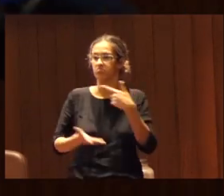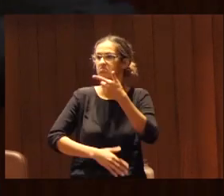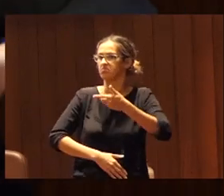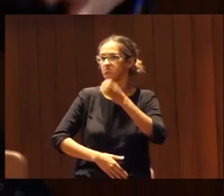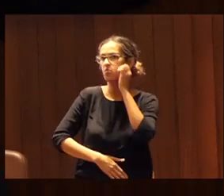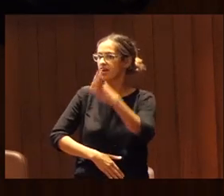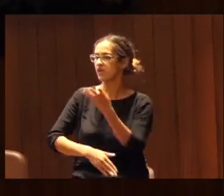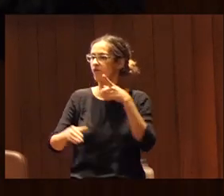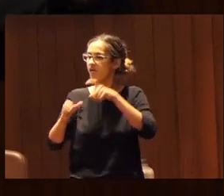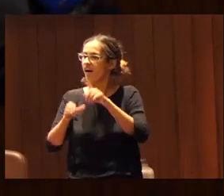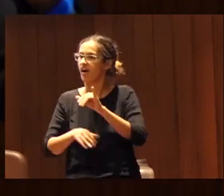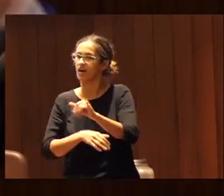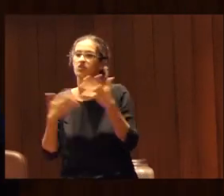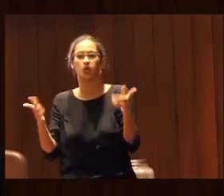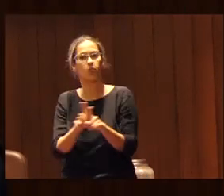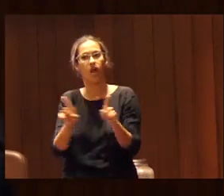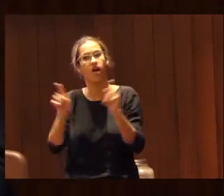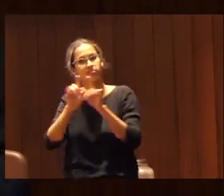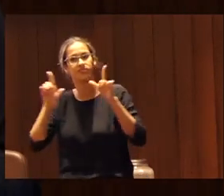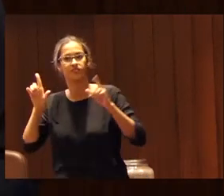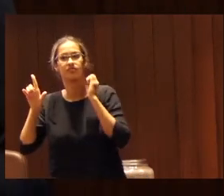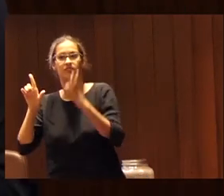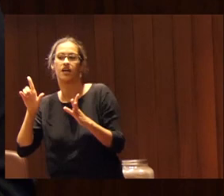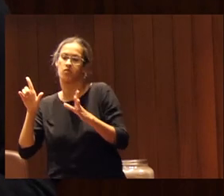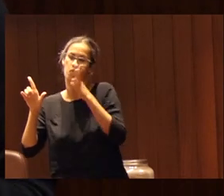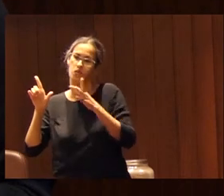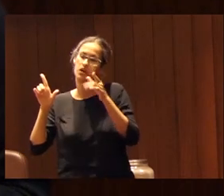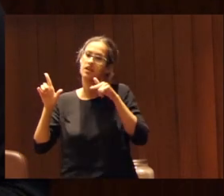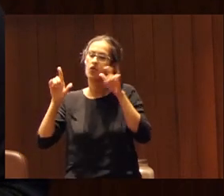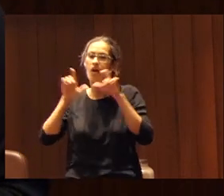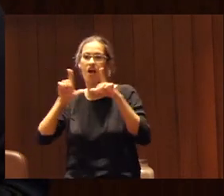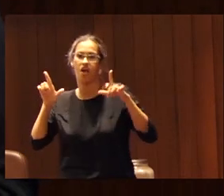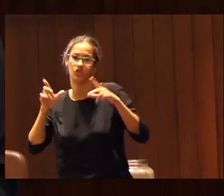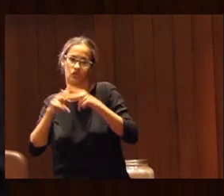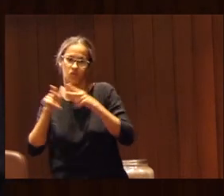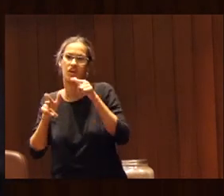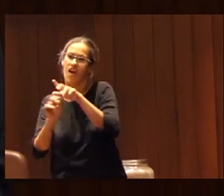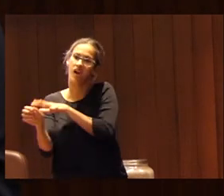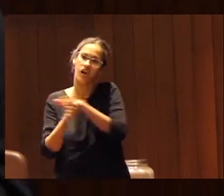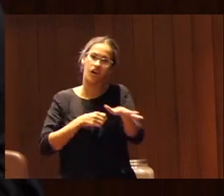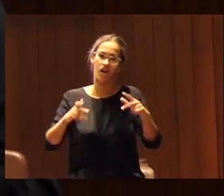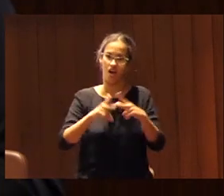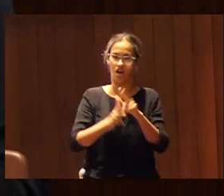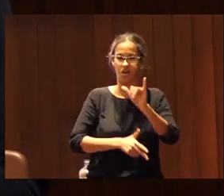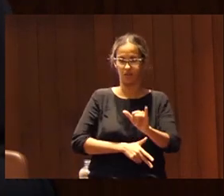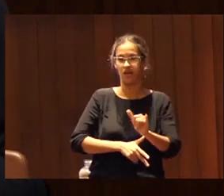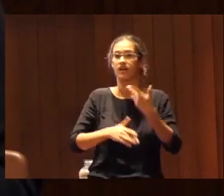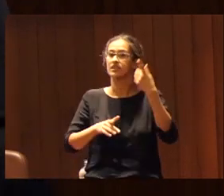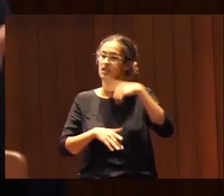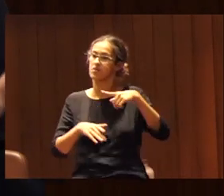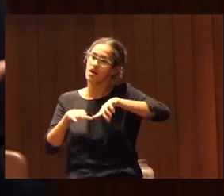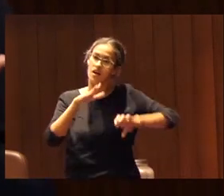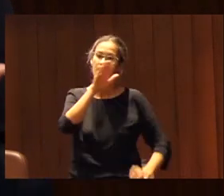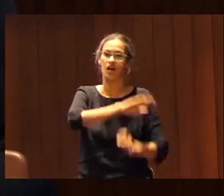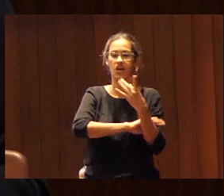dando también protagonismo a los clubes como agentes sociales también que tienen influencia pero por otra parte han creado una especie de